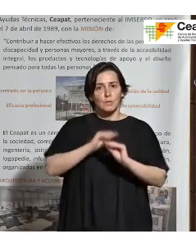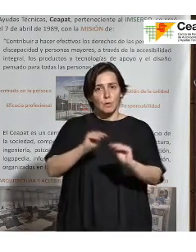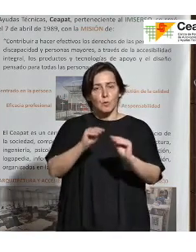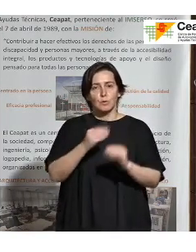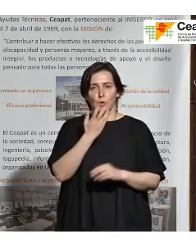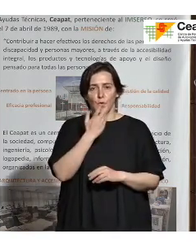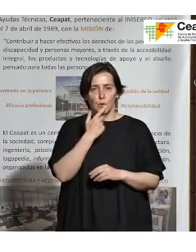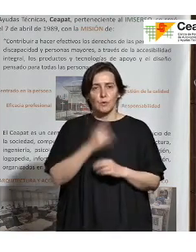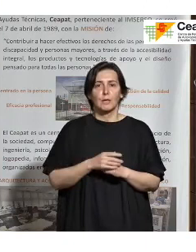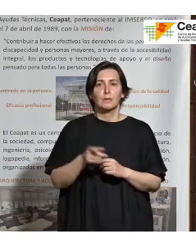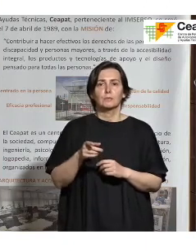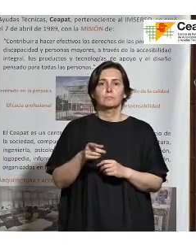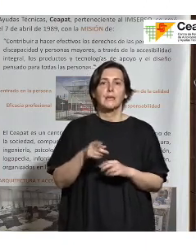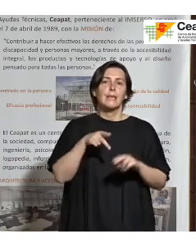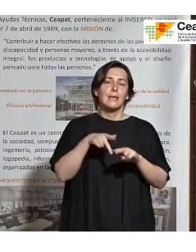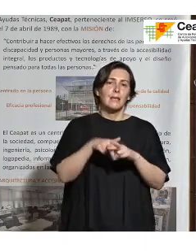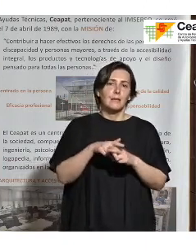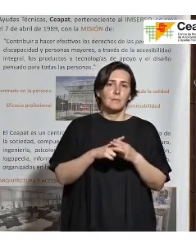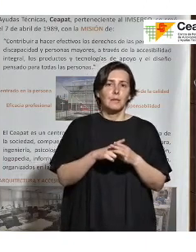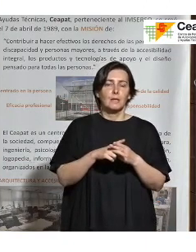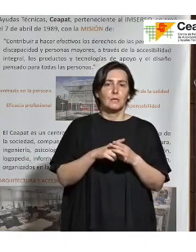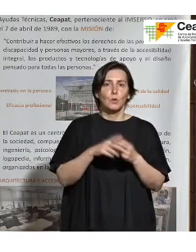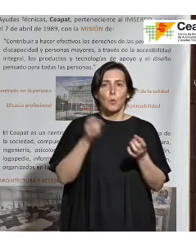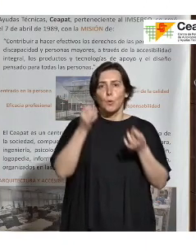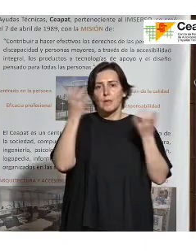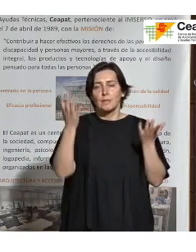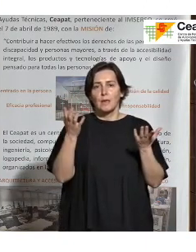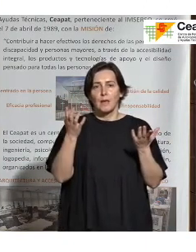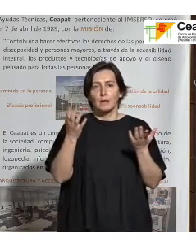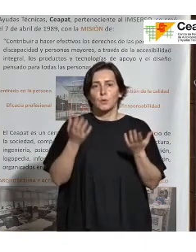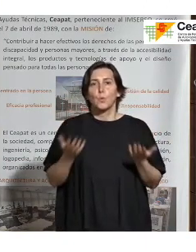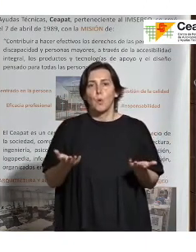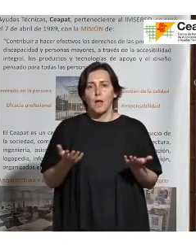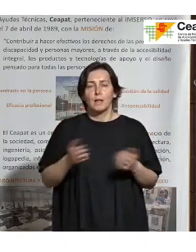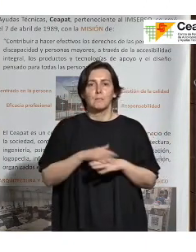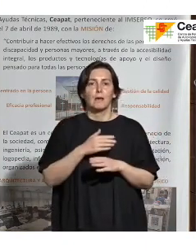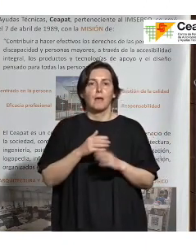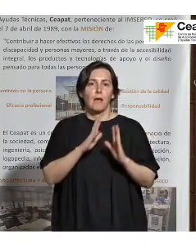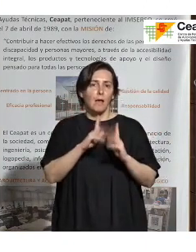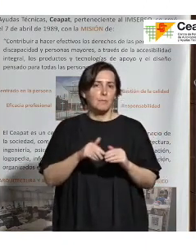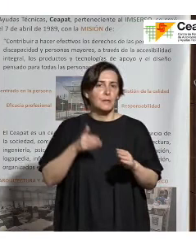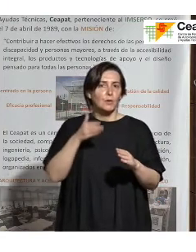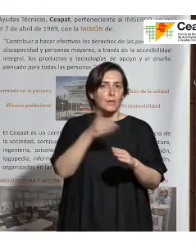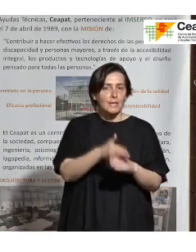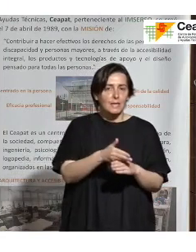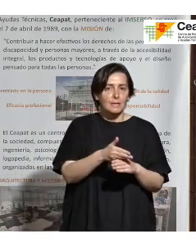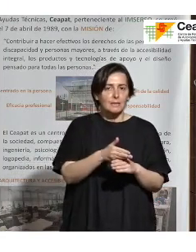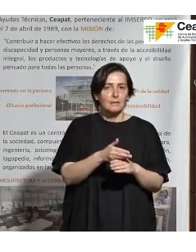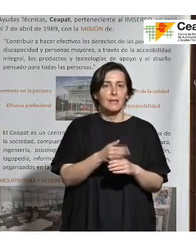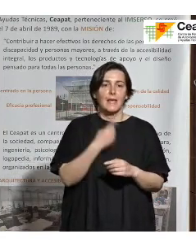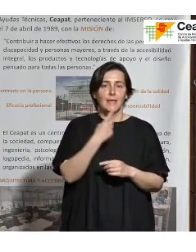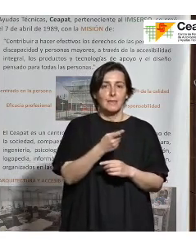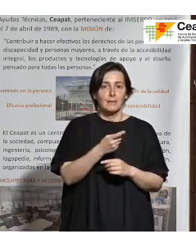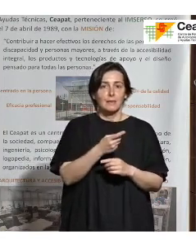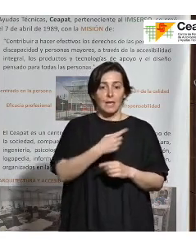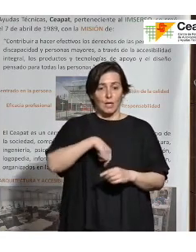o qué ideas o en qué nos podemos basar para ir a una administración y decirles necesitáis implementar esta norma,